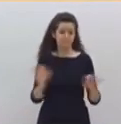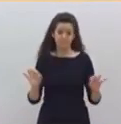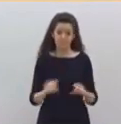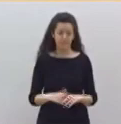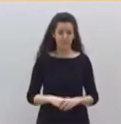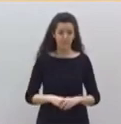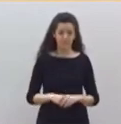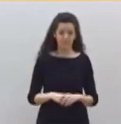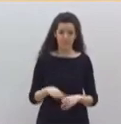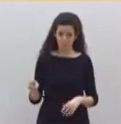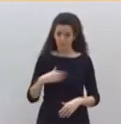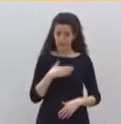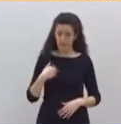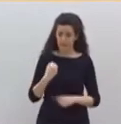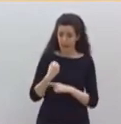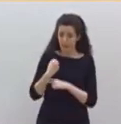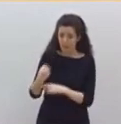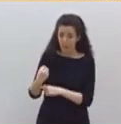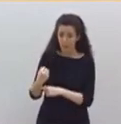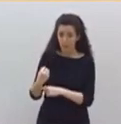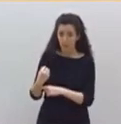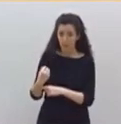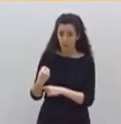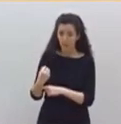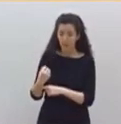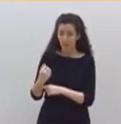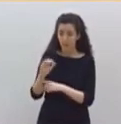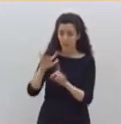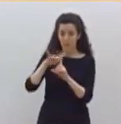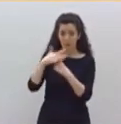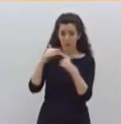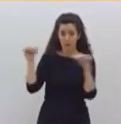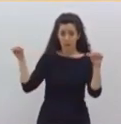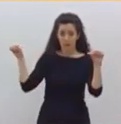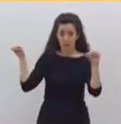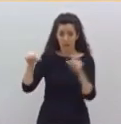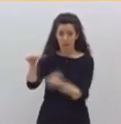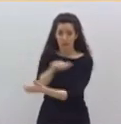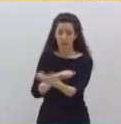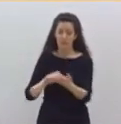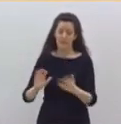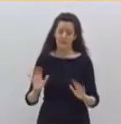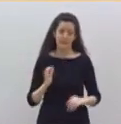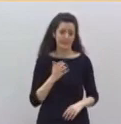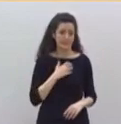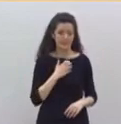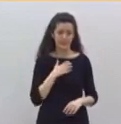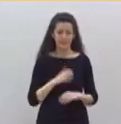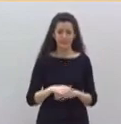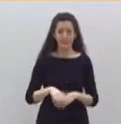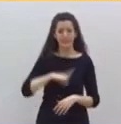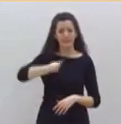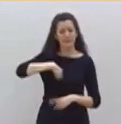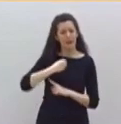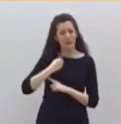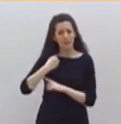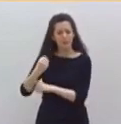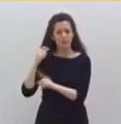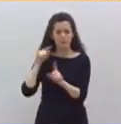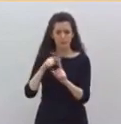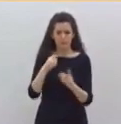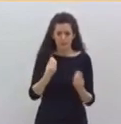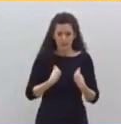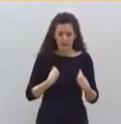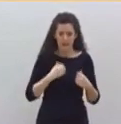se hunde este barco. Nosotros la apoyamos para salvar vidas, no para arruinar España. Y por eso nos hemos concentrado en las